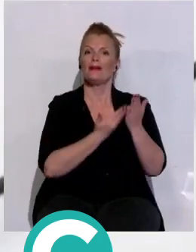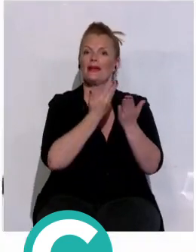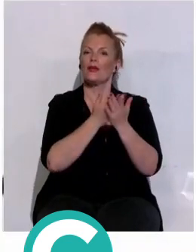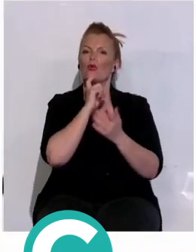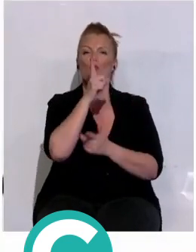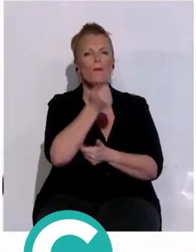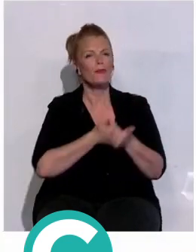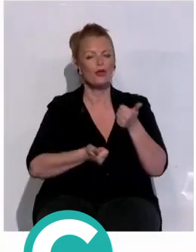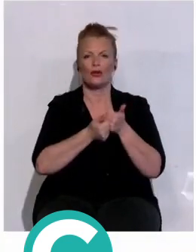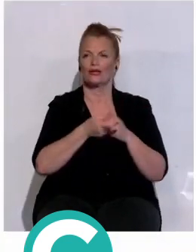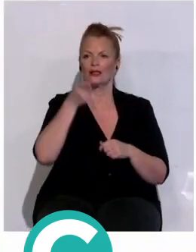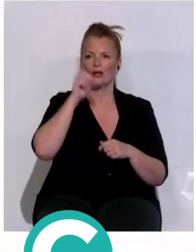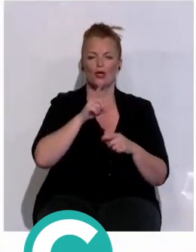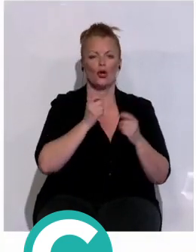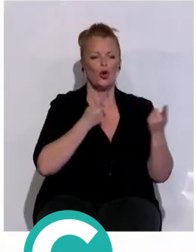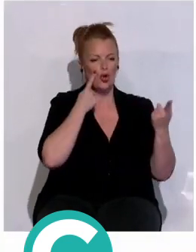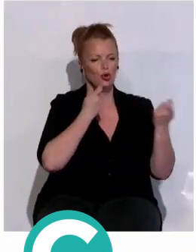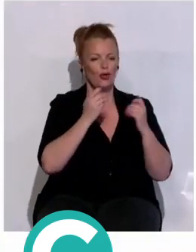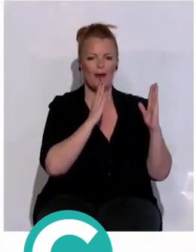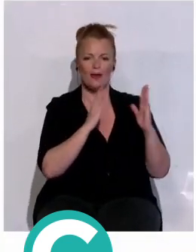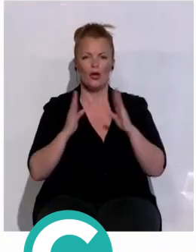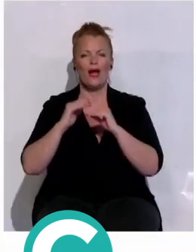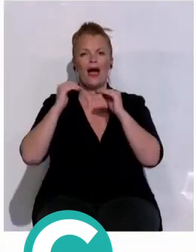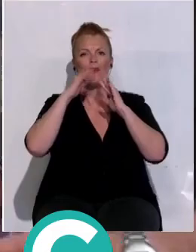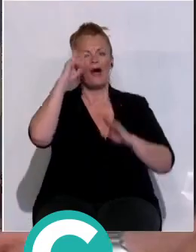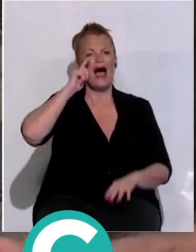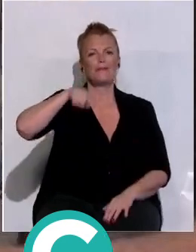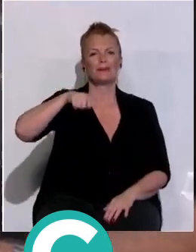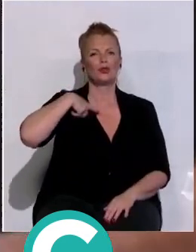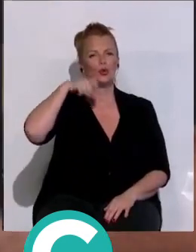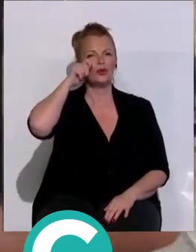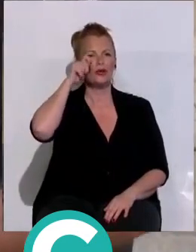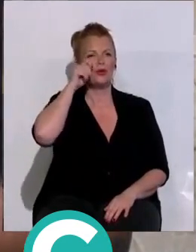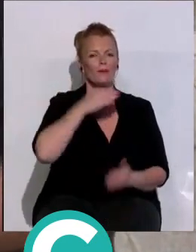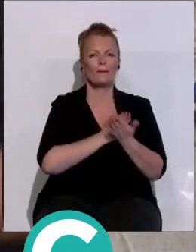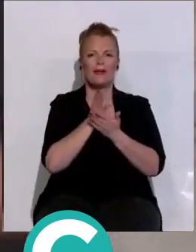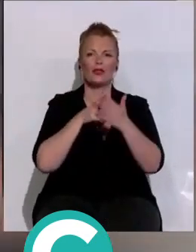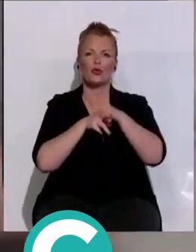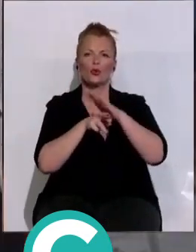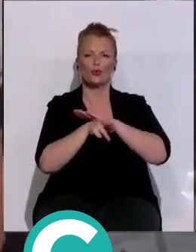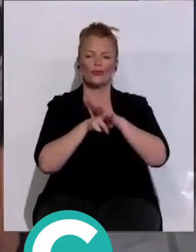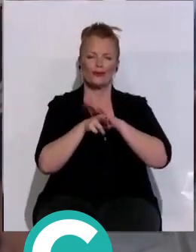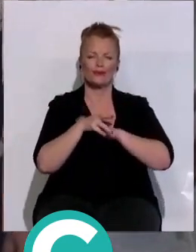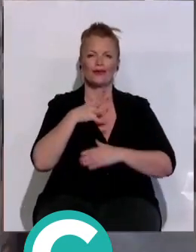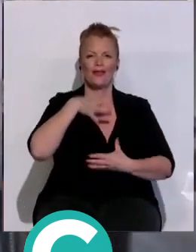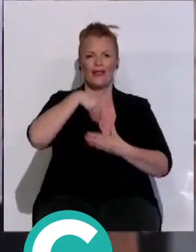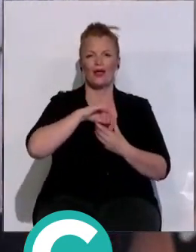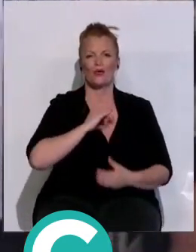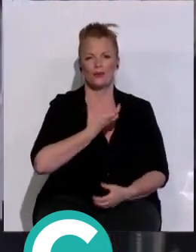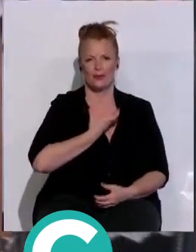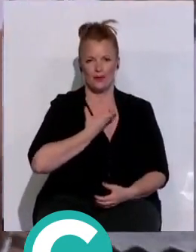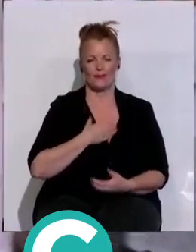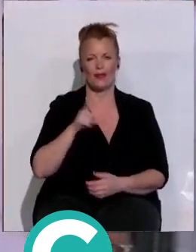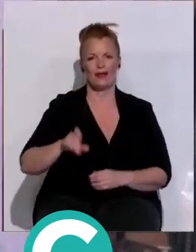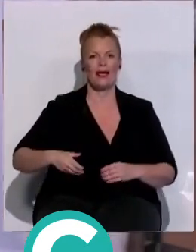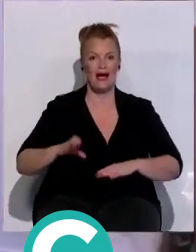control y ordenación de los apartamentos turísticos por medio de los recursos jurídicos del ayuntamiento. El candidato a